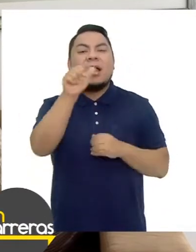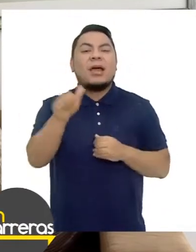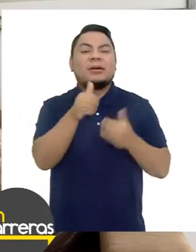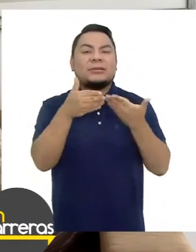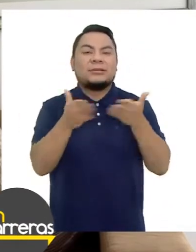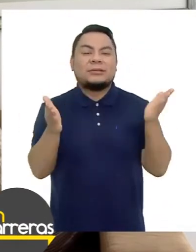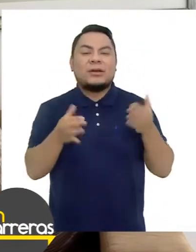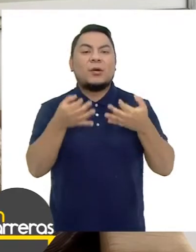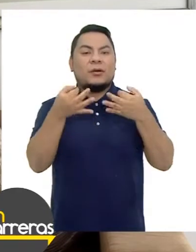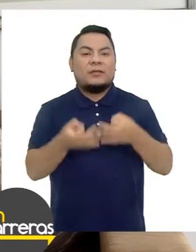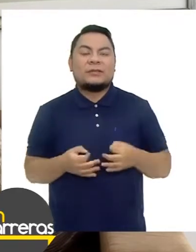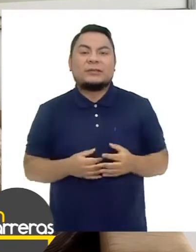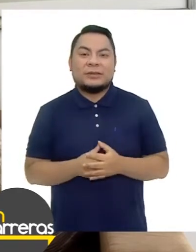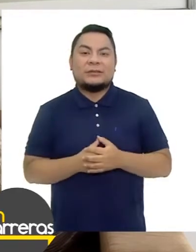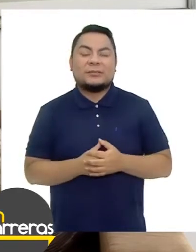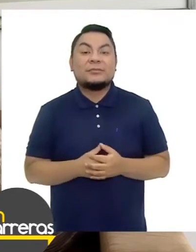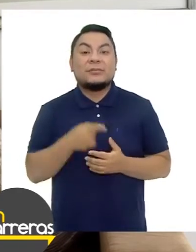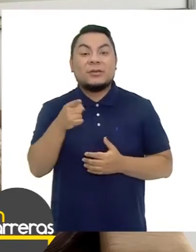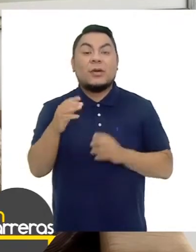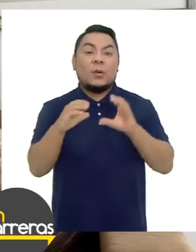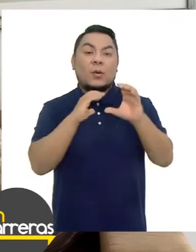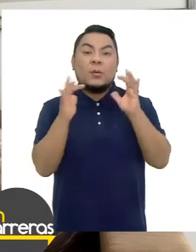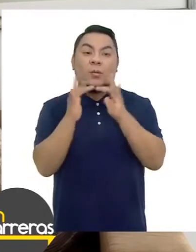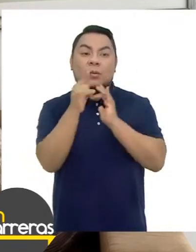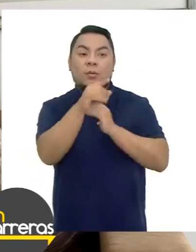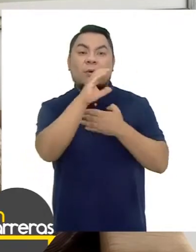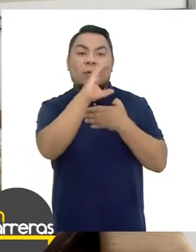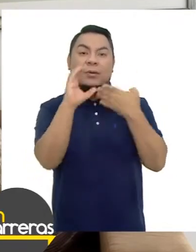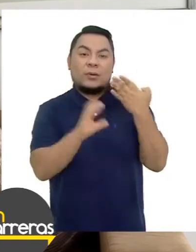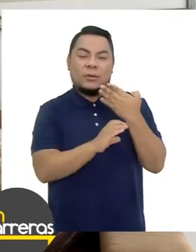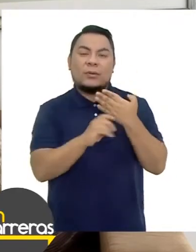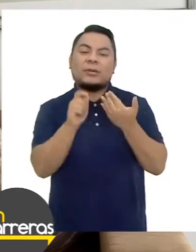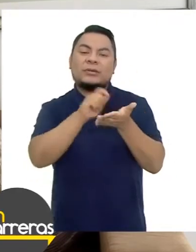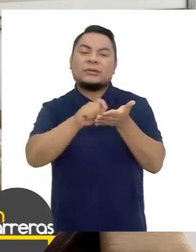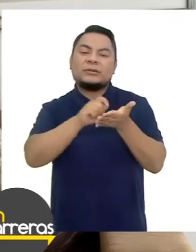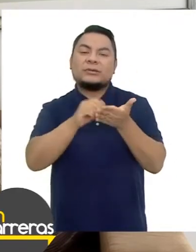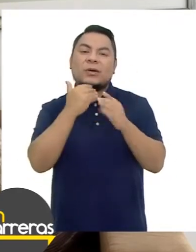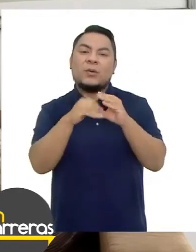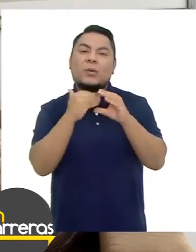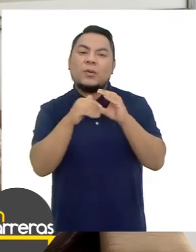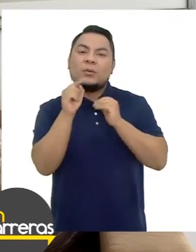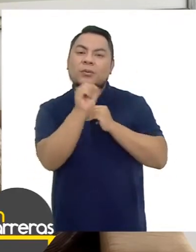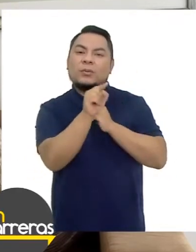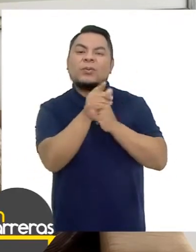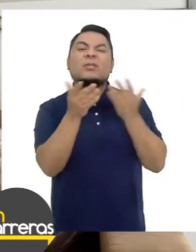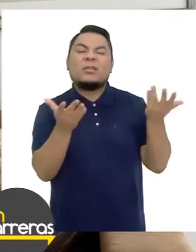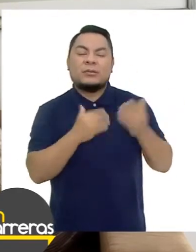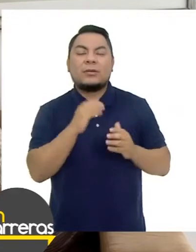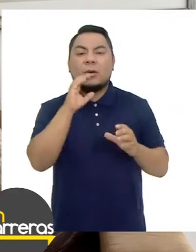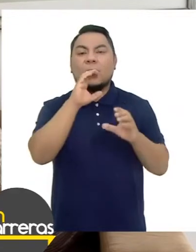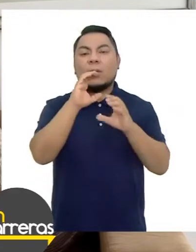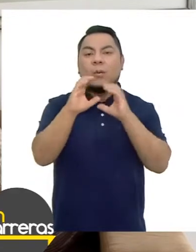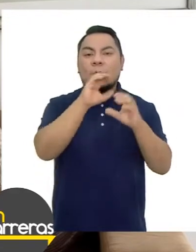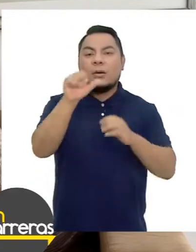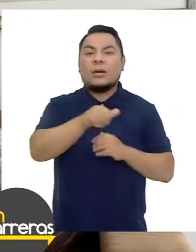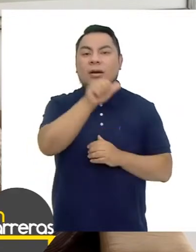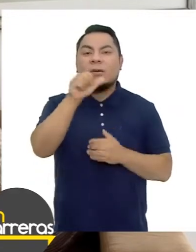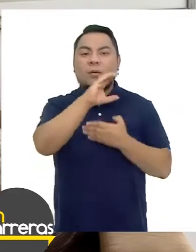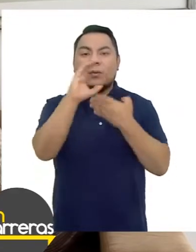Como Arroba Sinbarreras Oficial Para comunicarse Con el Conadis Escriban a su Correo electrónico